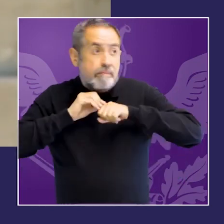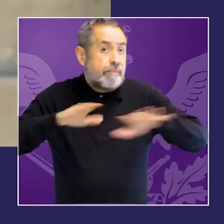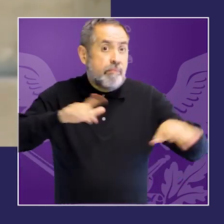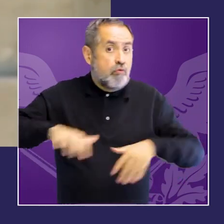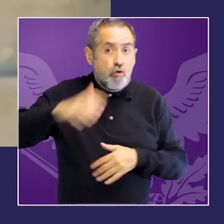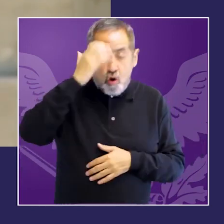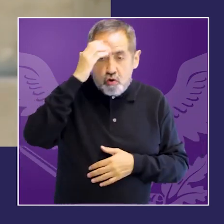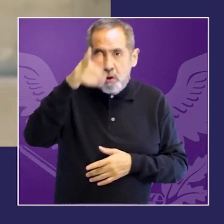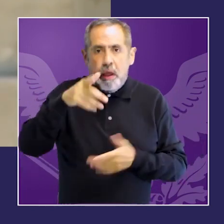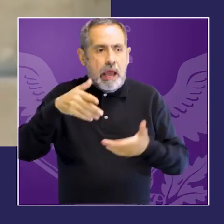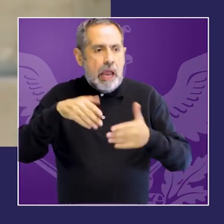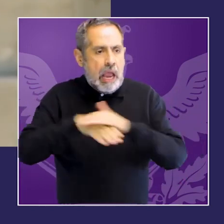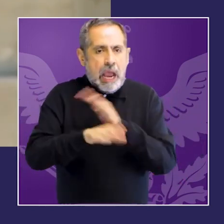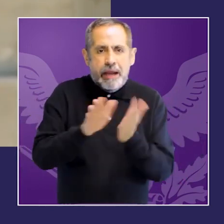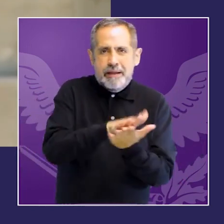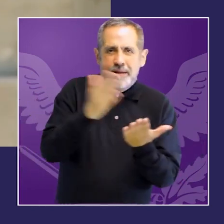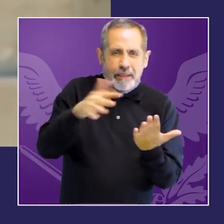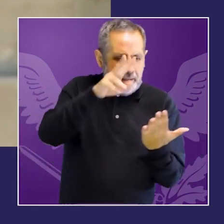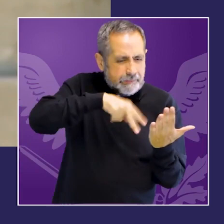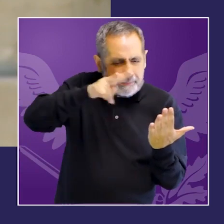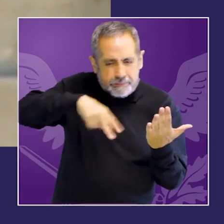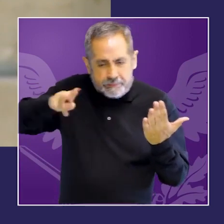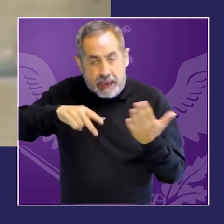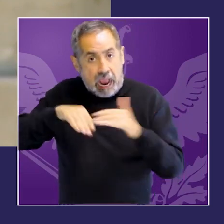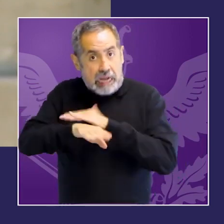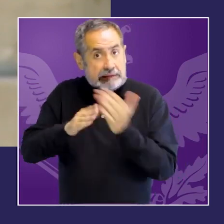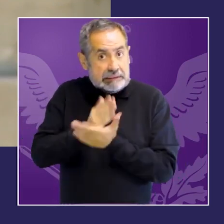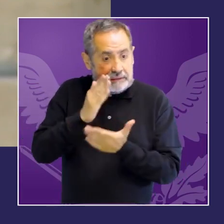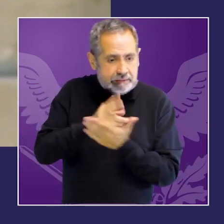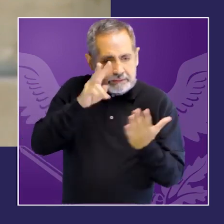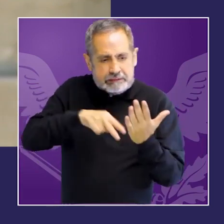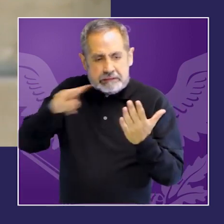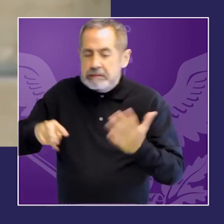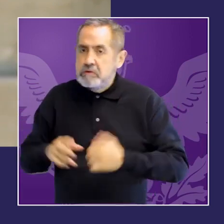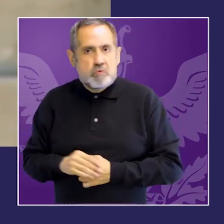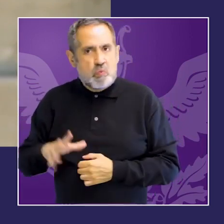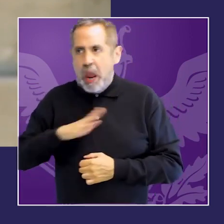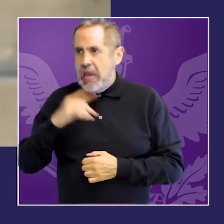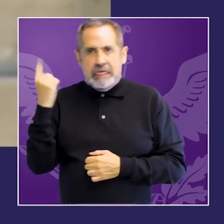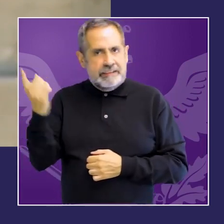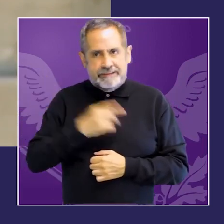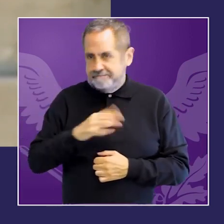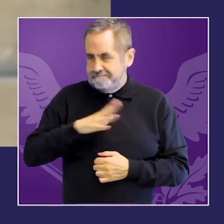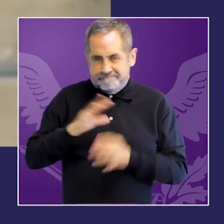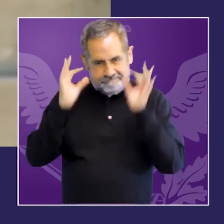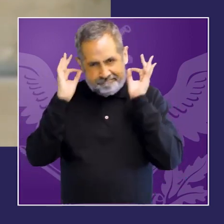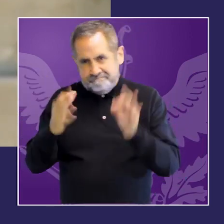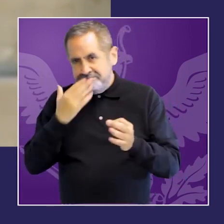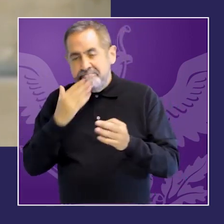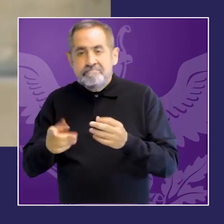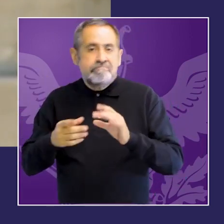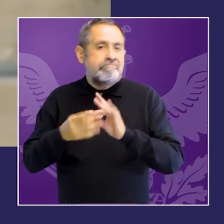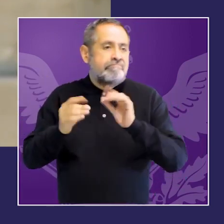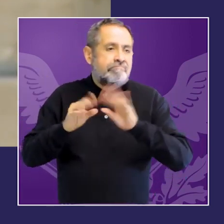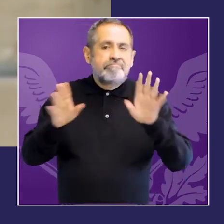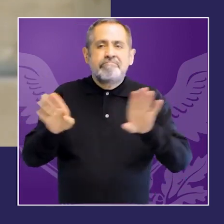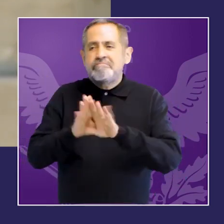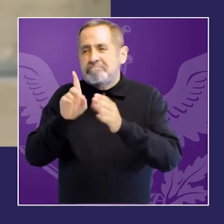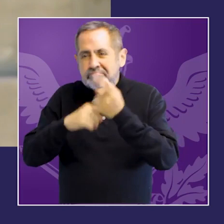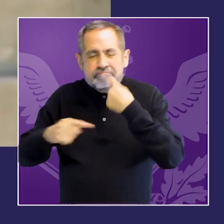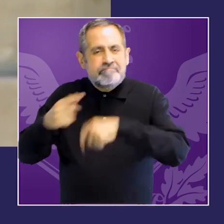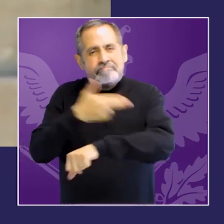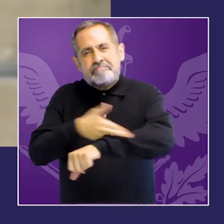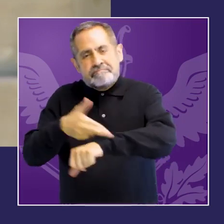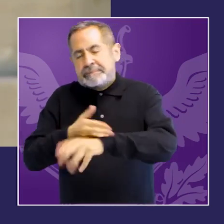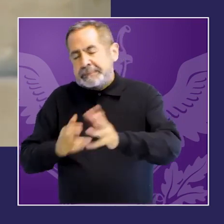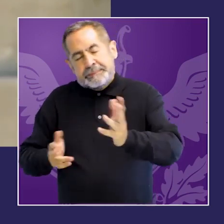penal, el uso o no de estándares internacionales de derechos humanos en la investigación, consideramos el análisis de las pruebas en la fundamentación de